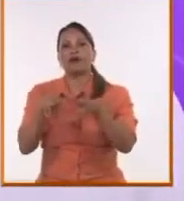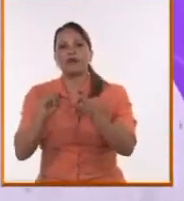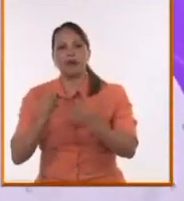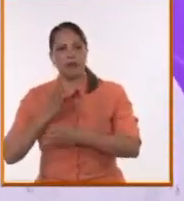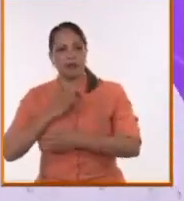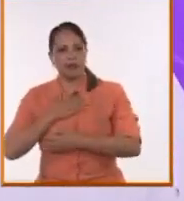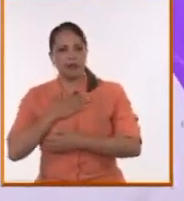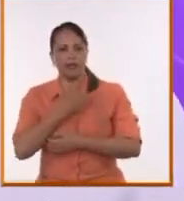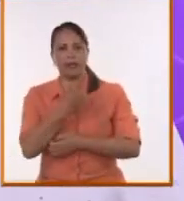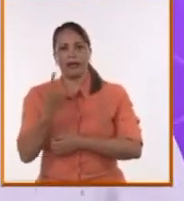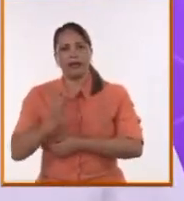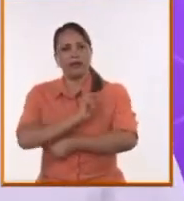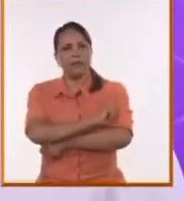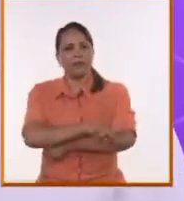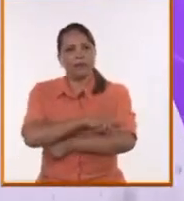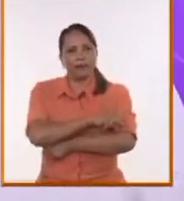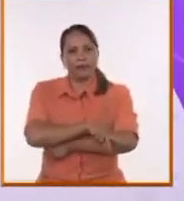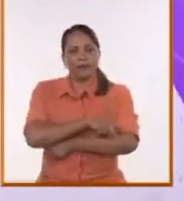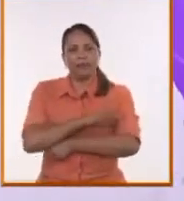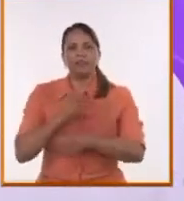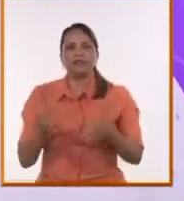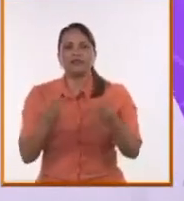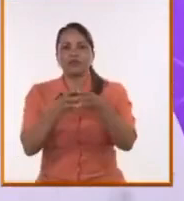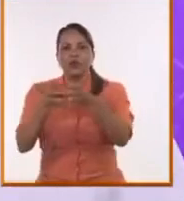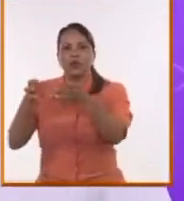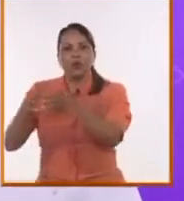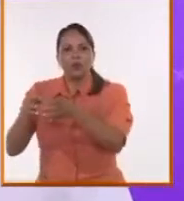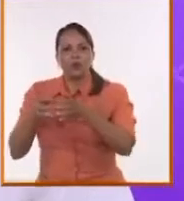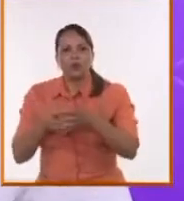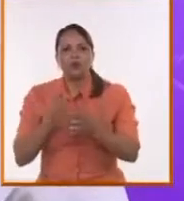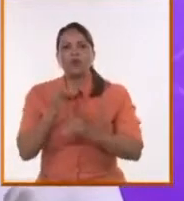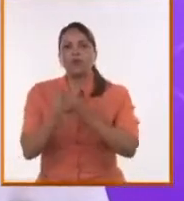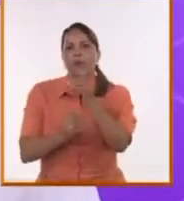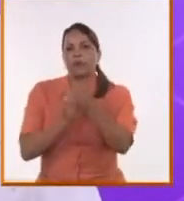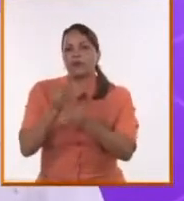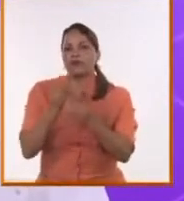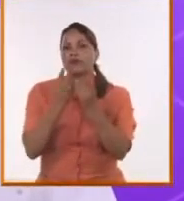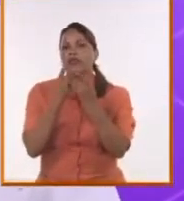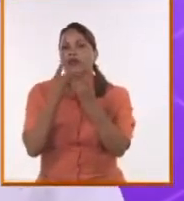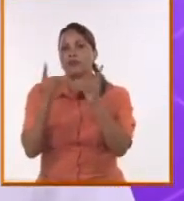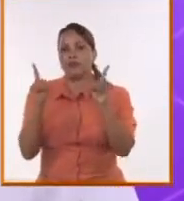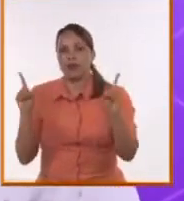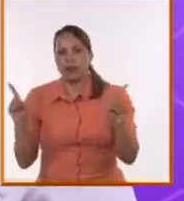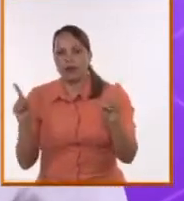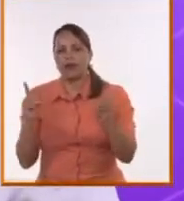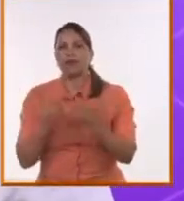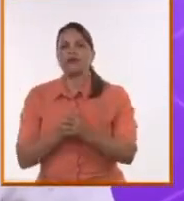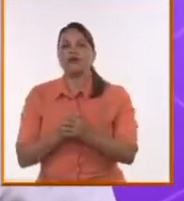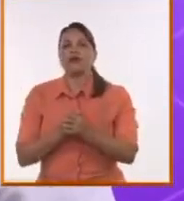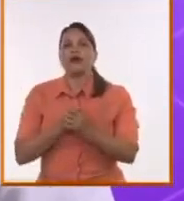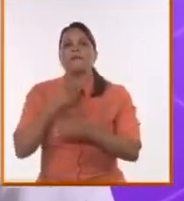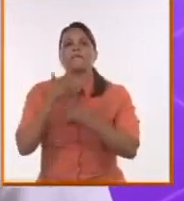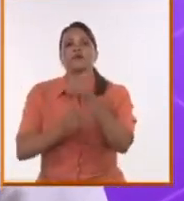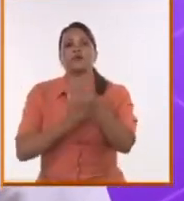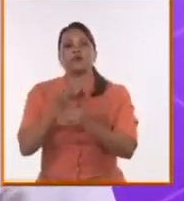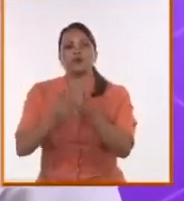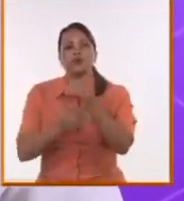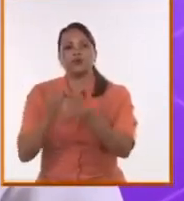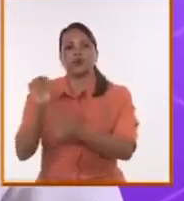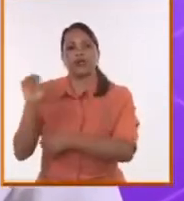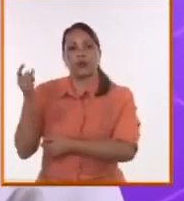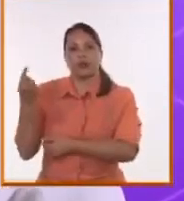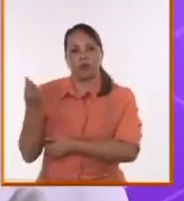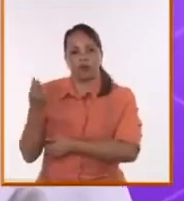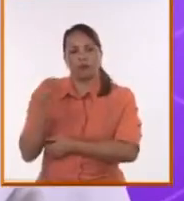existencia colectiva, de procesos democráticos, de procesos económicos, que, insisto, son